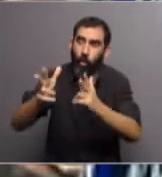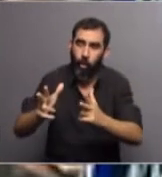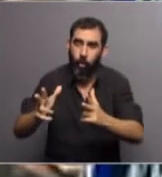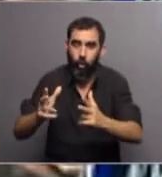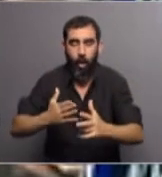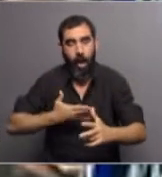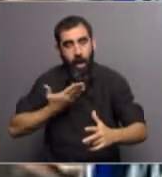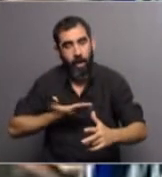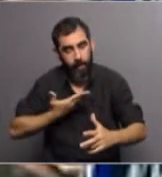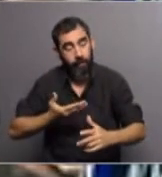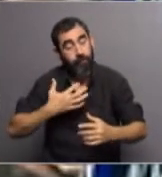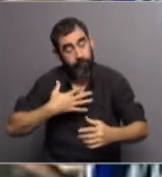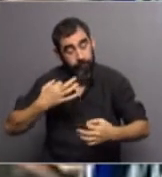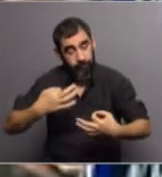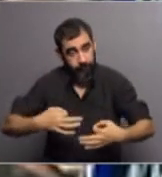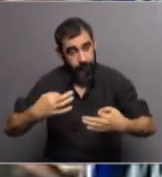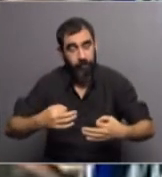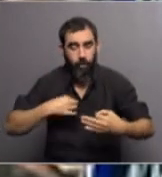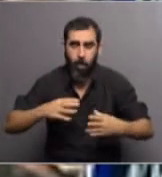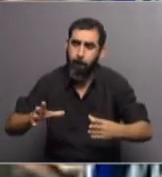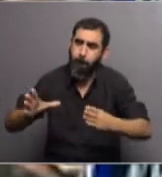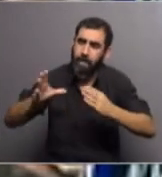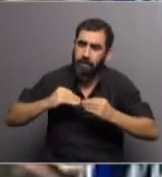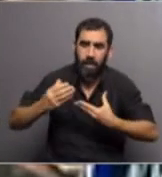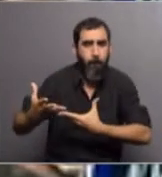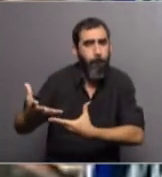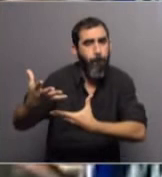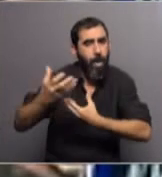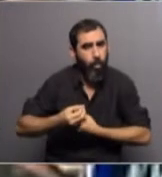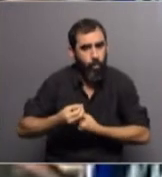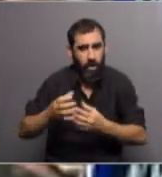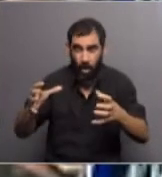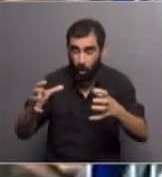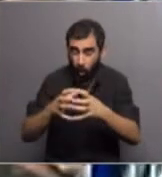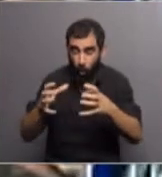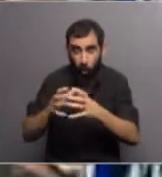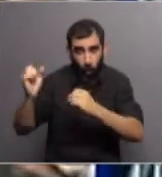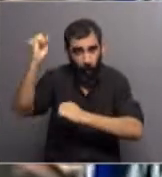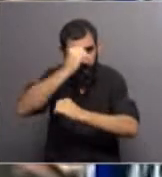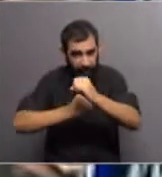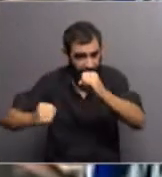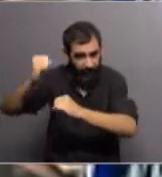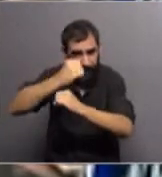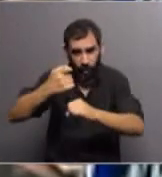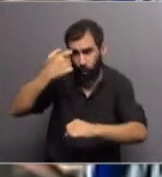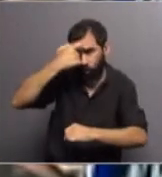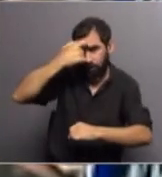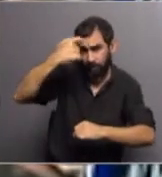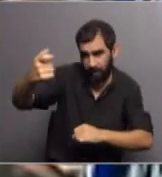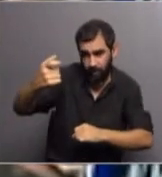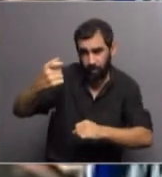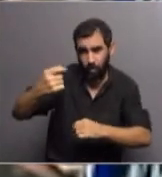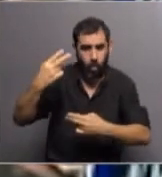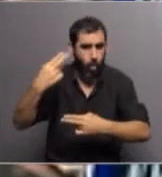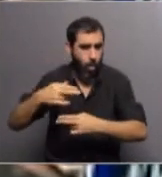gran alegría, tuve la aceptación y el apoyo de un plantel de ingenieros y técnicos que nunca